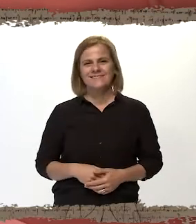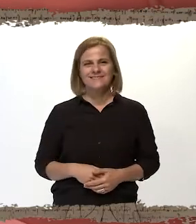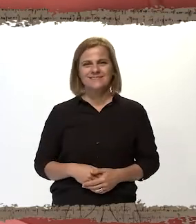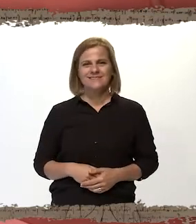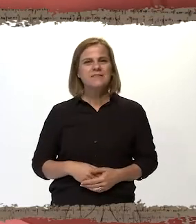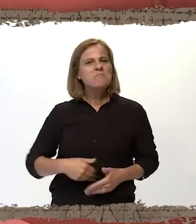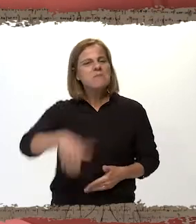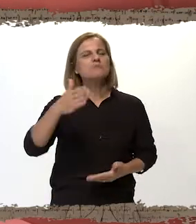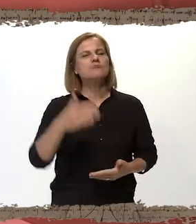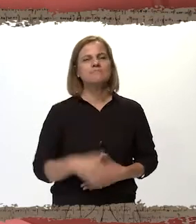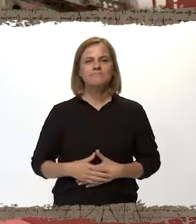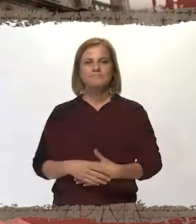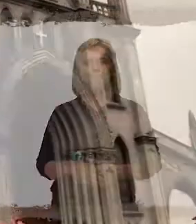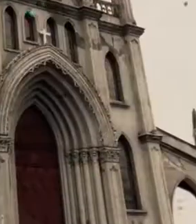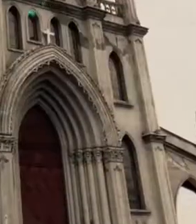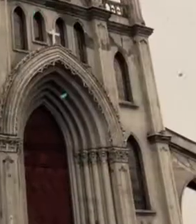¡Vamos!